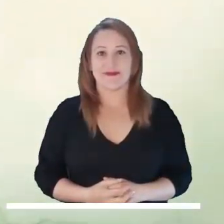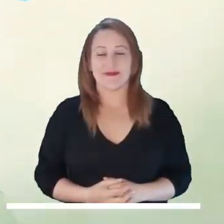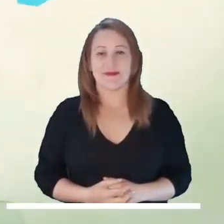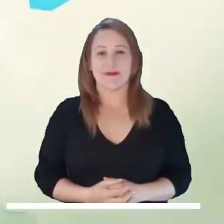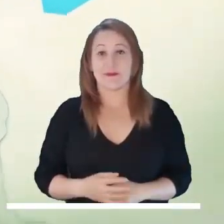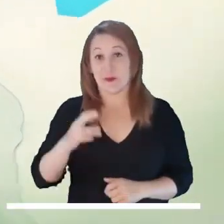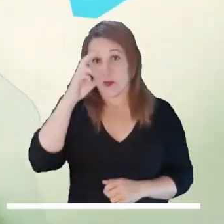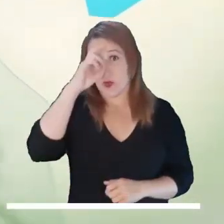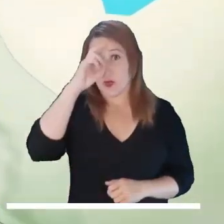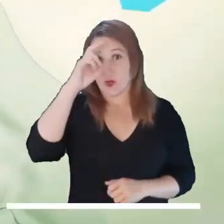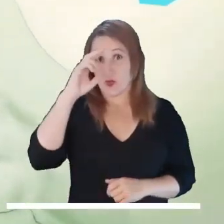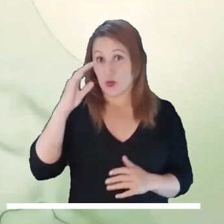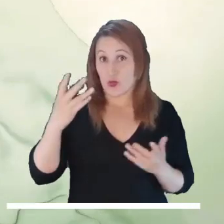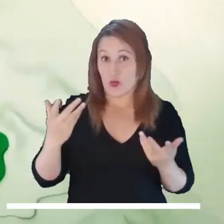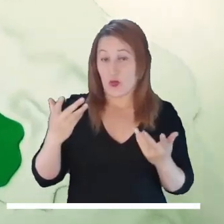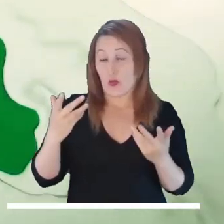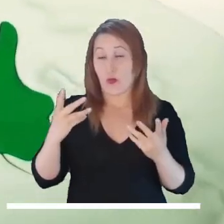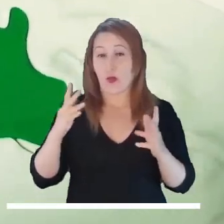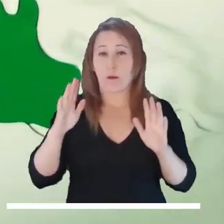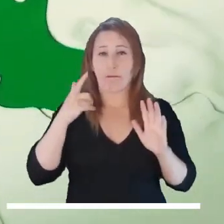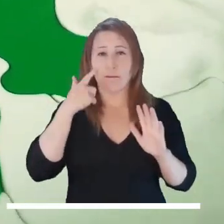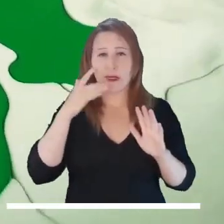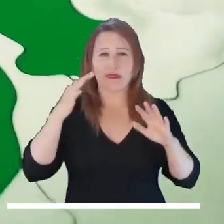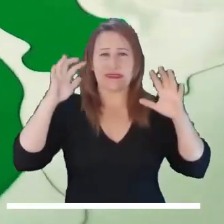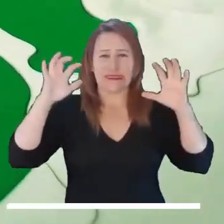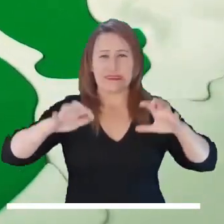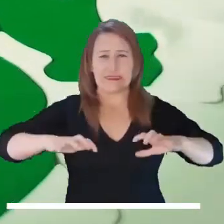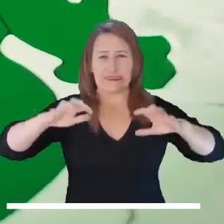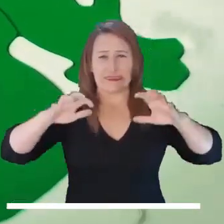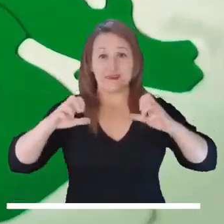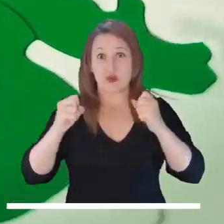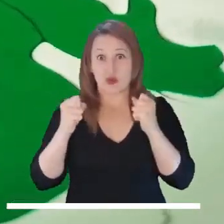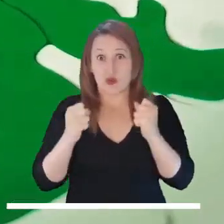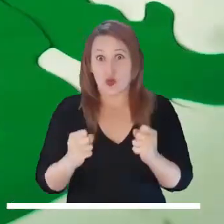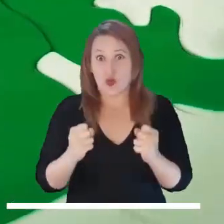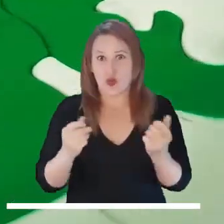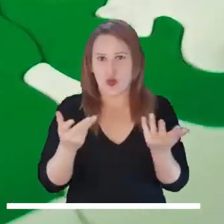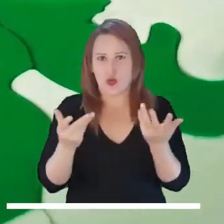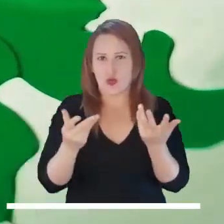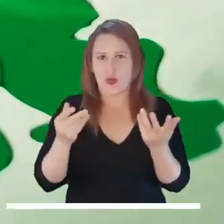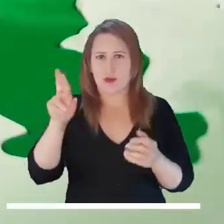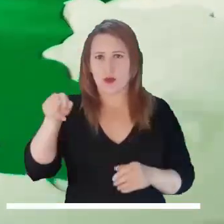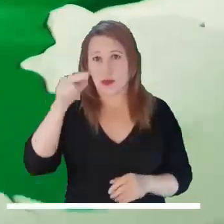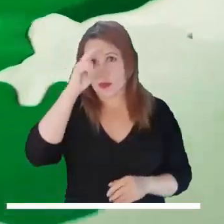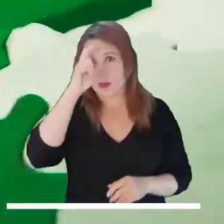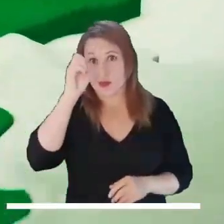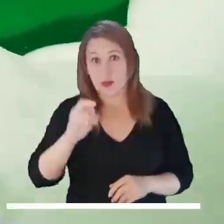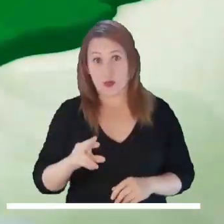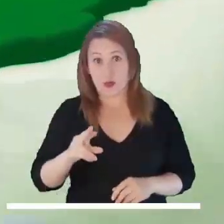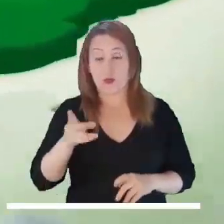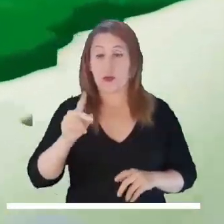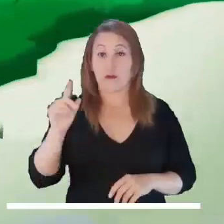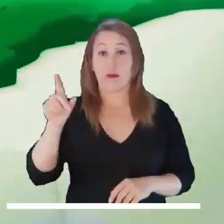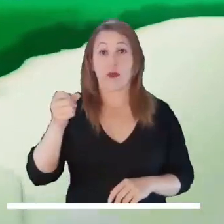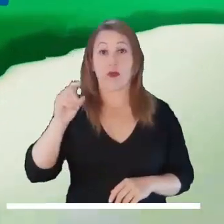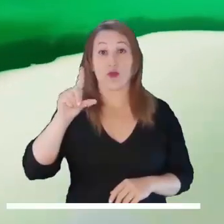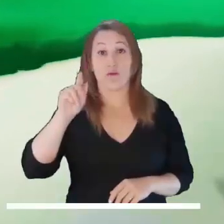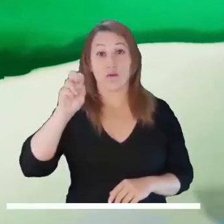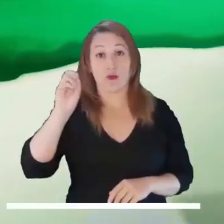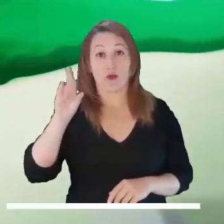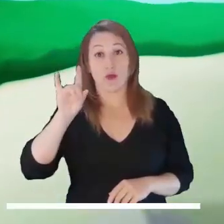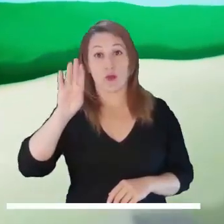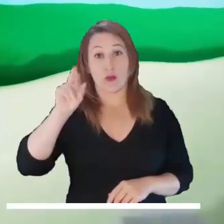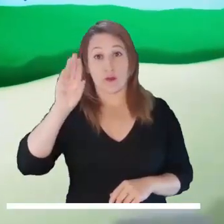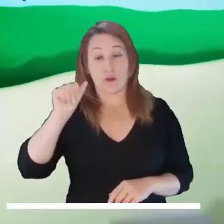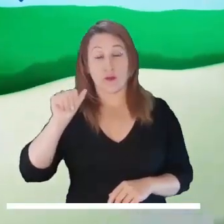En la franja norte del país, los pronósticos anuncian lluvias fuertes en el norte y sur de Sucre, así como en el Golfo de Urabá, Córdoba,